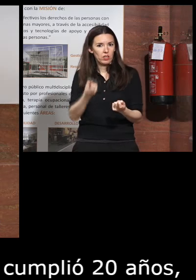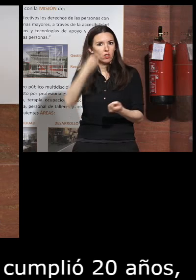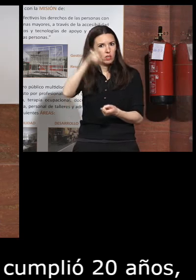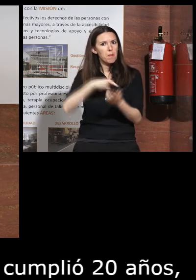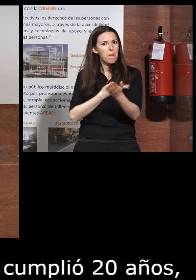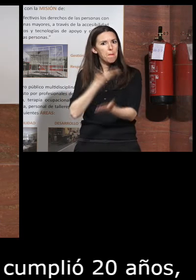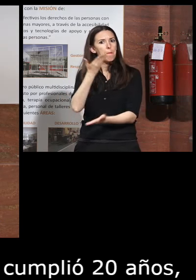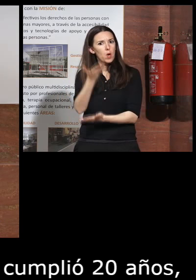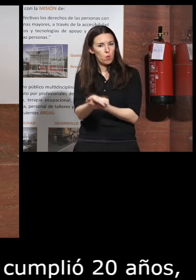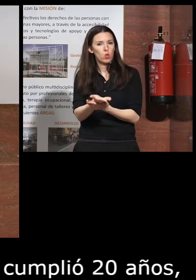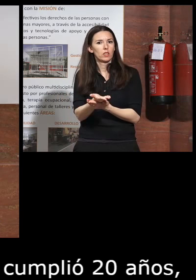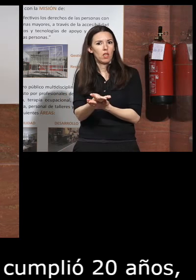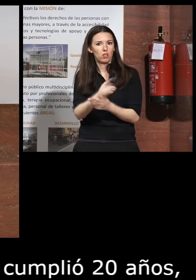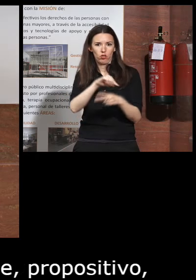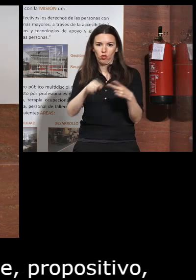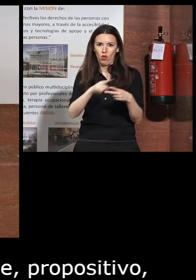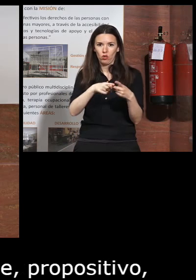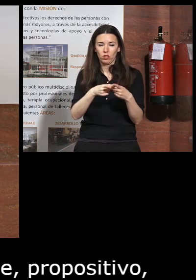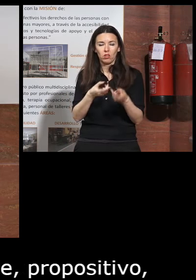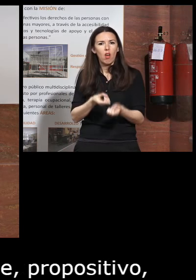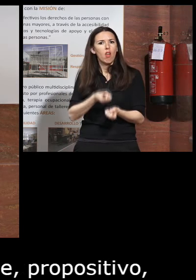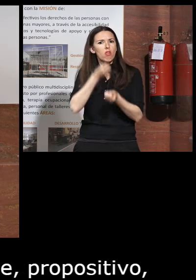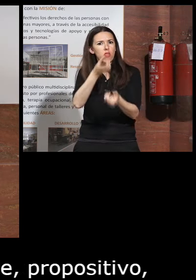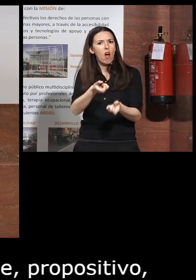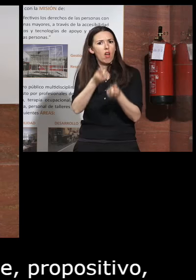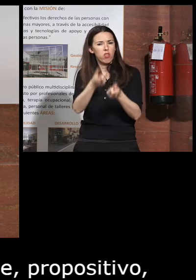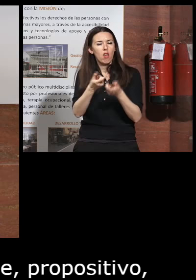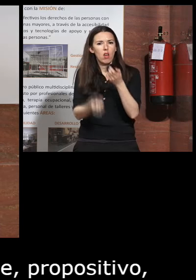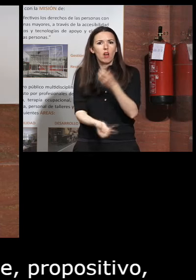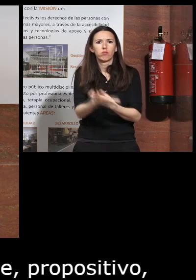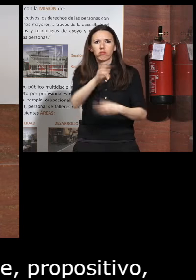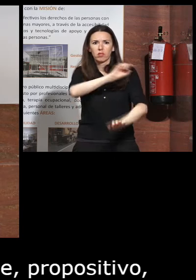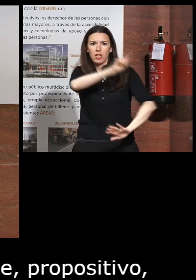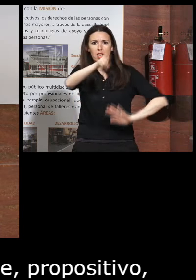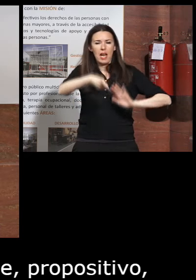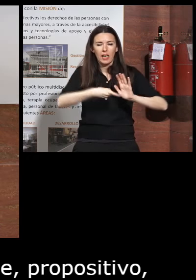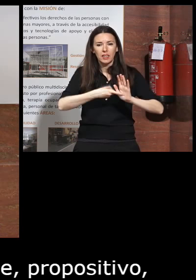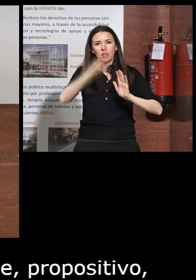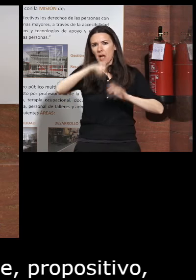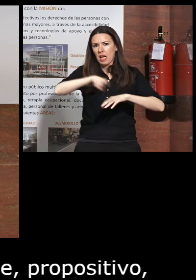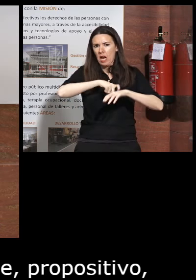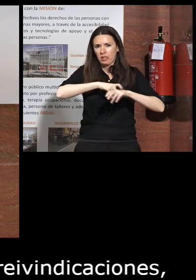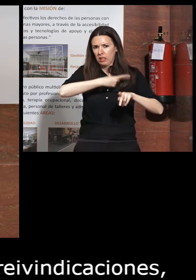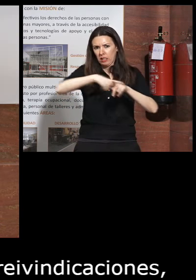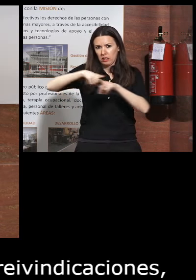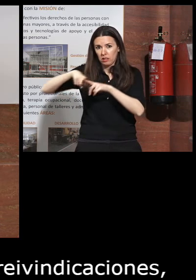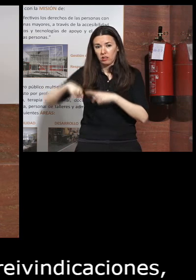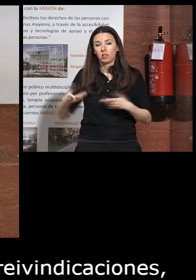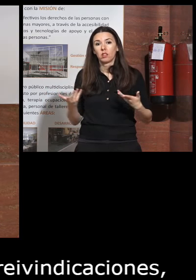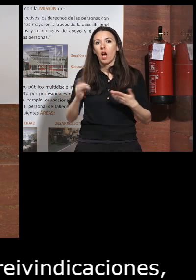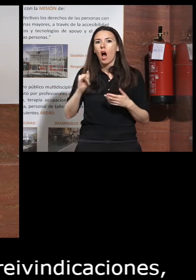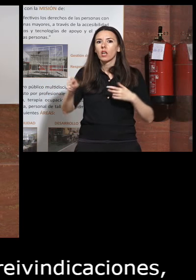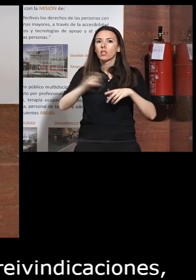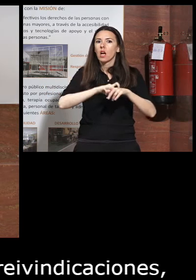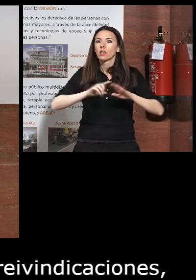propuestas y es verdad ellos aportan constantemente iniciativas legislativas y de cualquier carácter tienen un